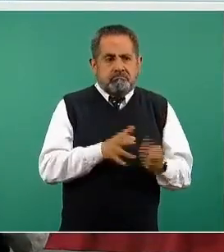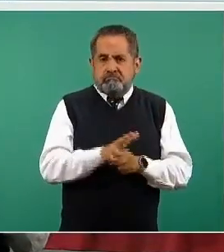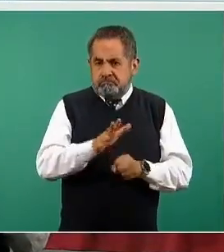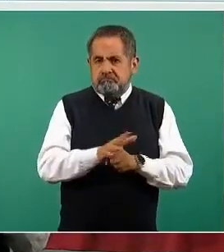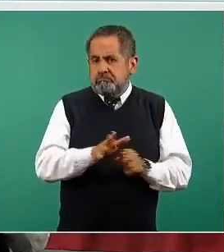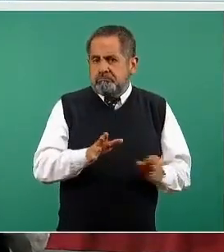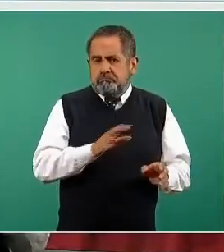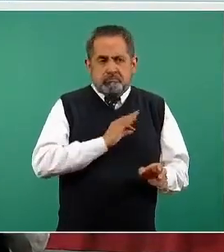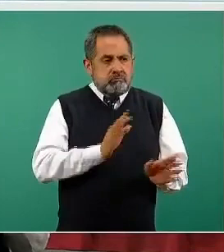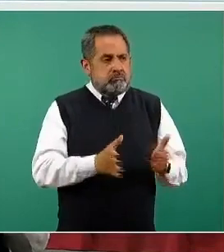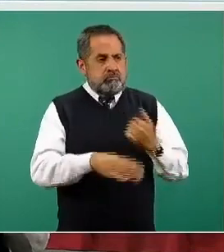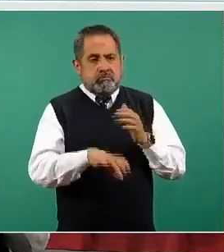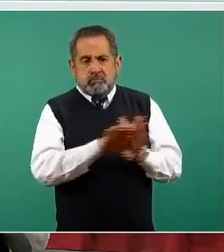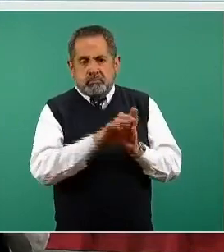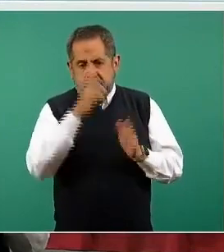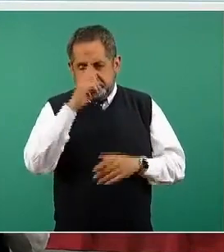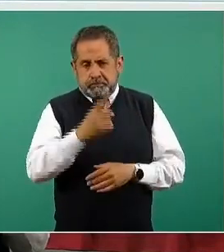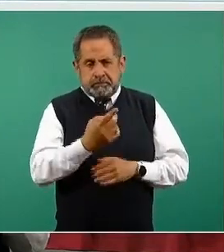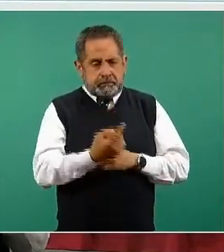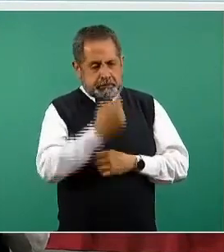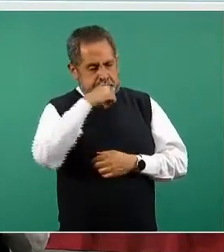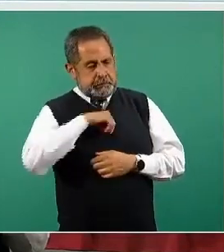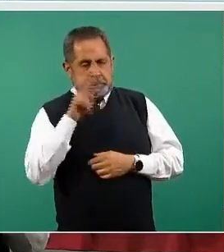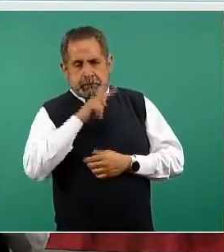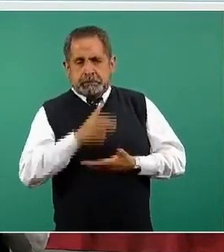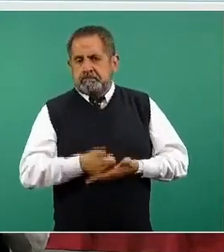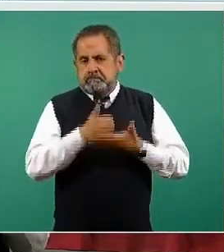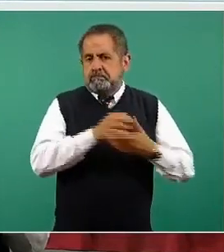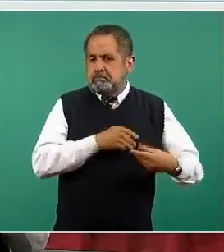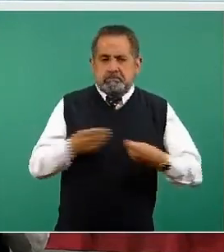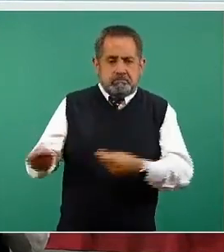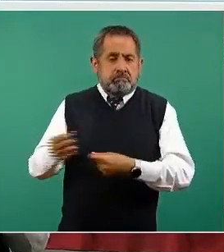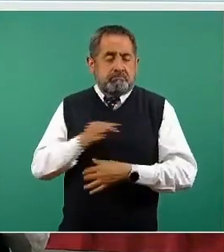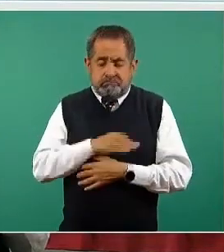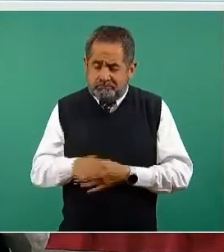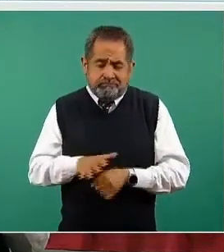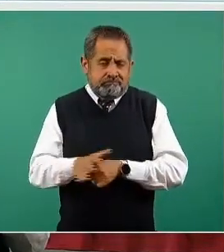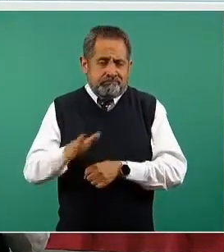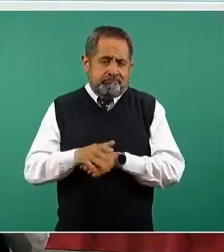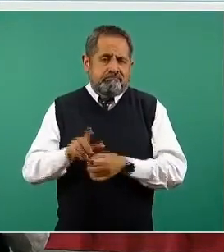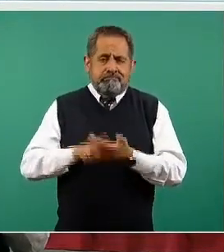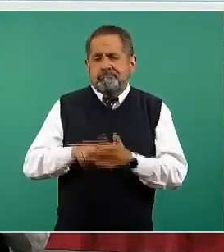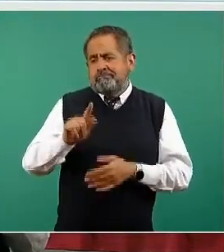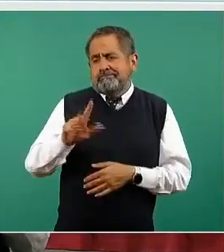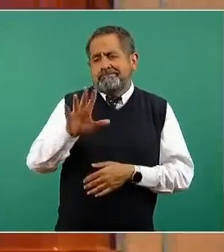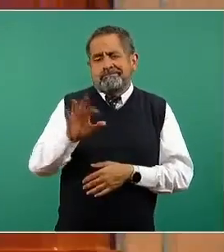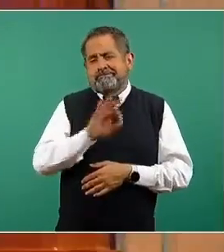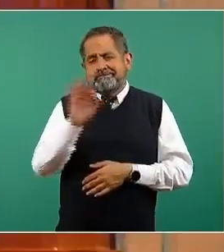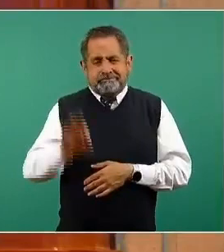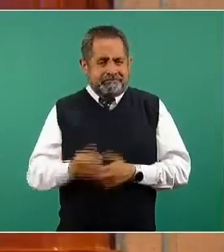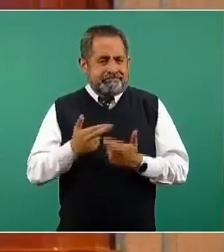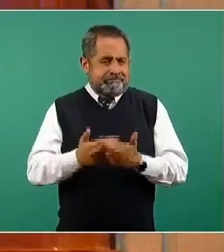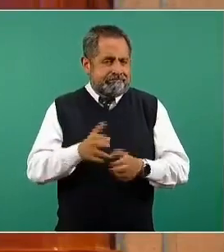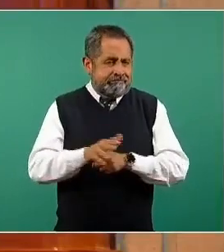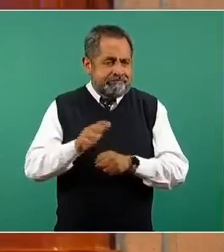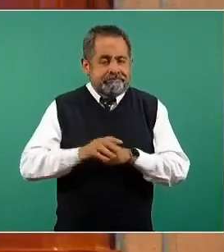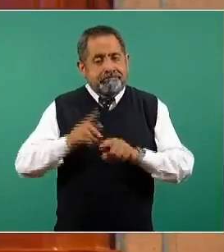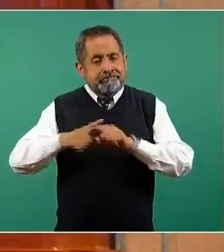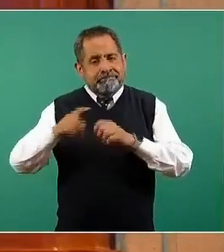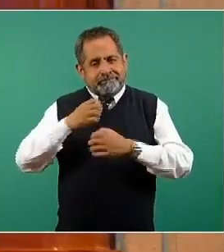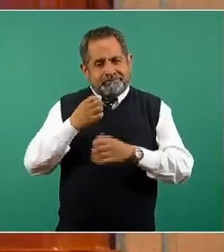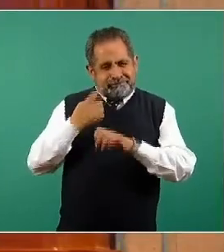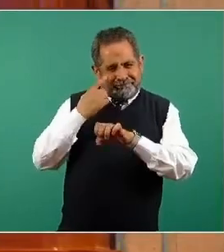obviamente esto se da también por las variaciones que puede haber en algunas de estas entidades, obviamente sobre todo las que están